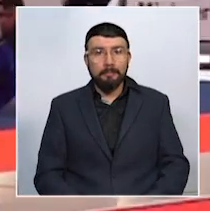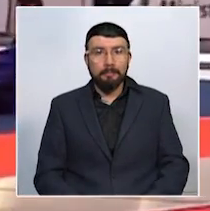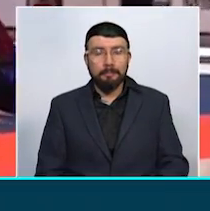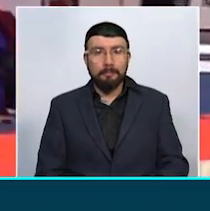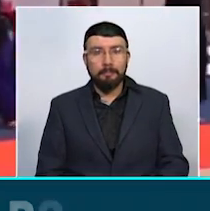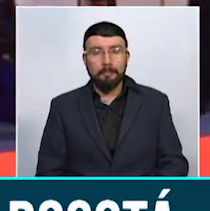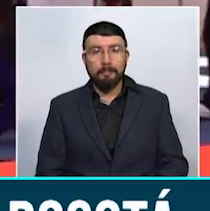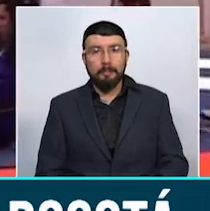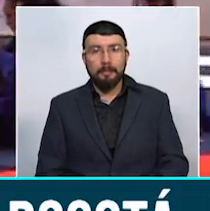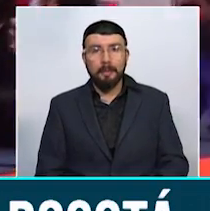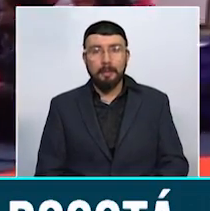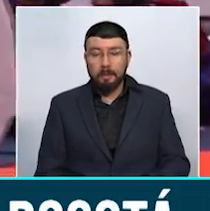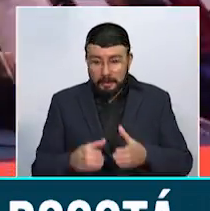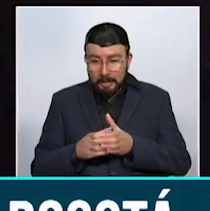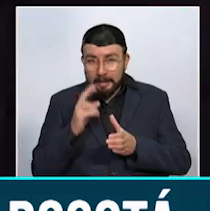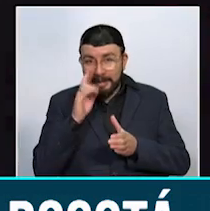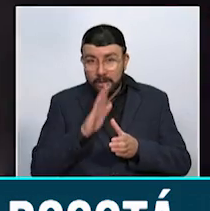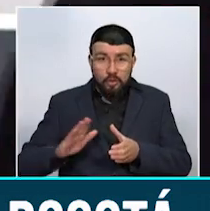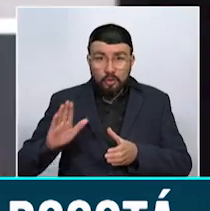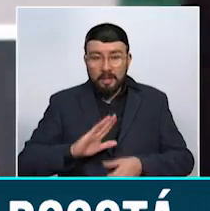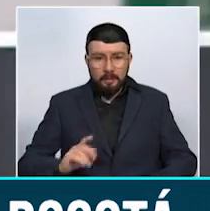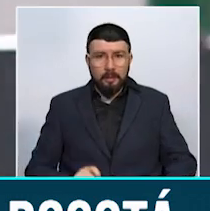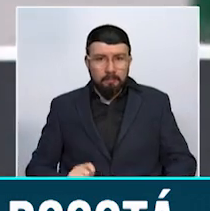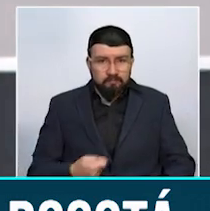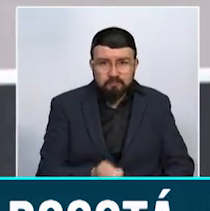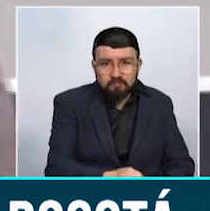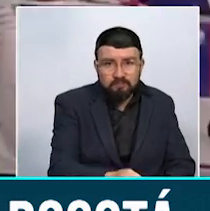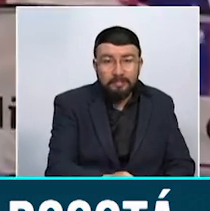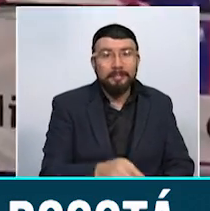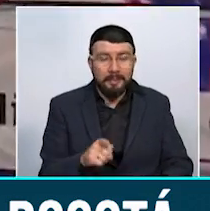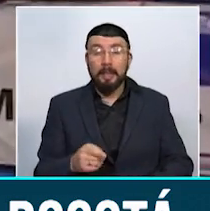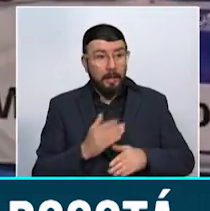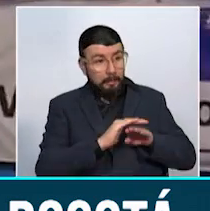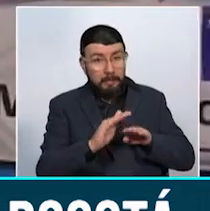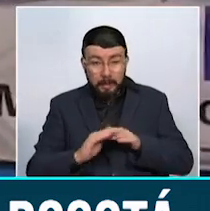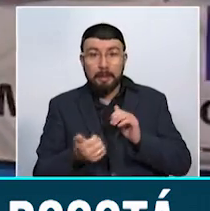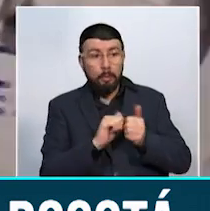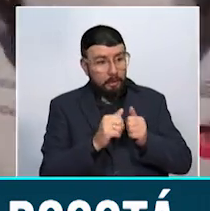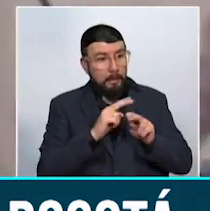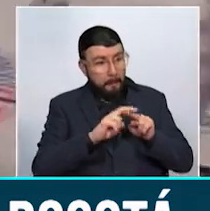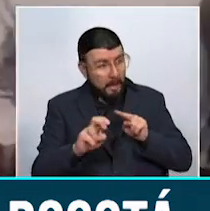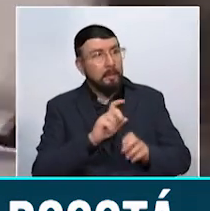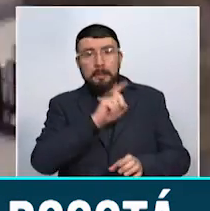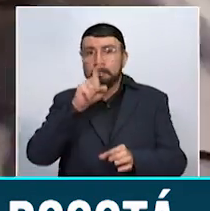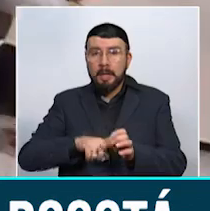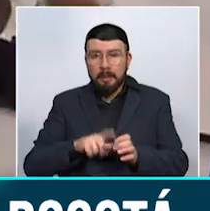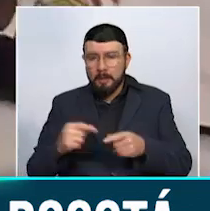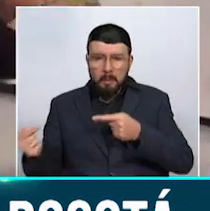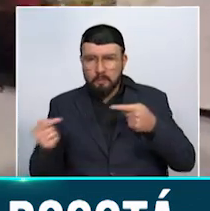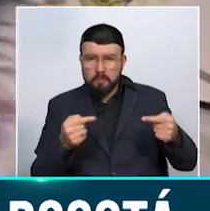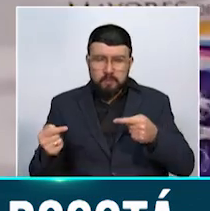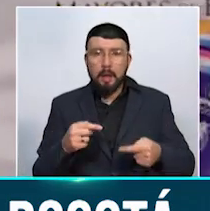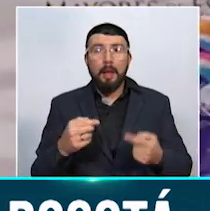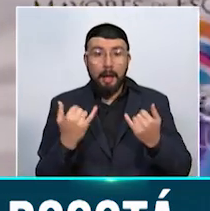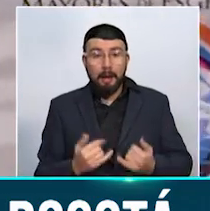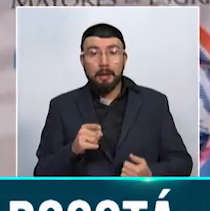La Selección Nacional de Esgrima hizo un llamado a deportistas de Manizales para que participen en el Panamericano que se disputa en este